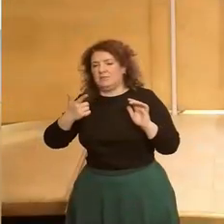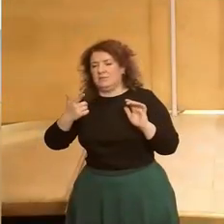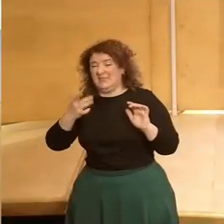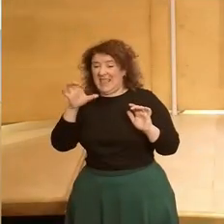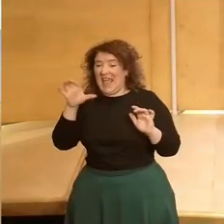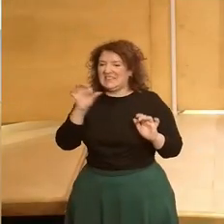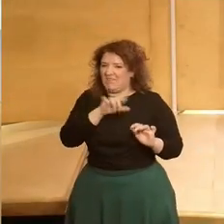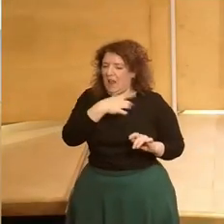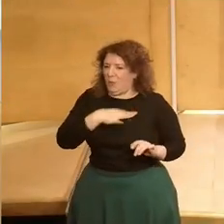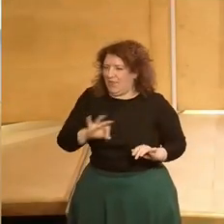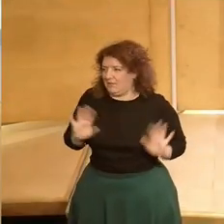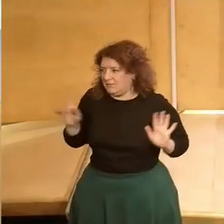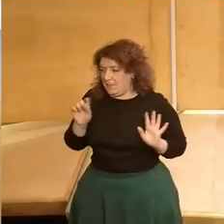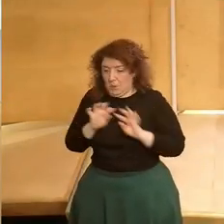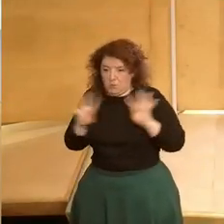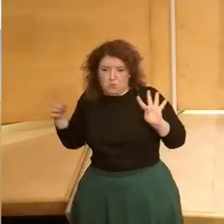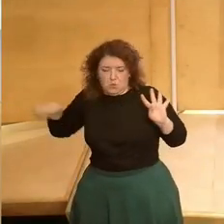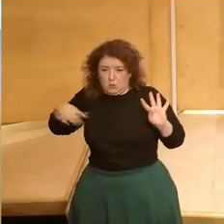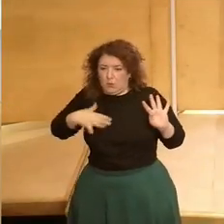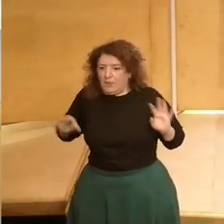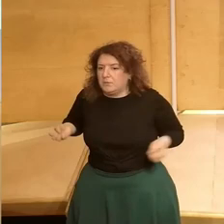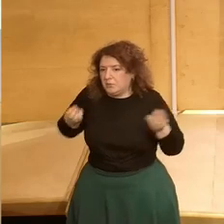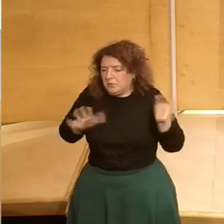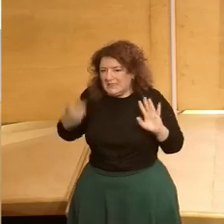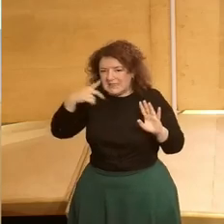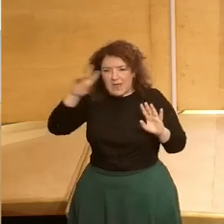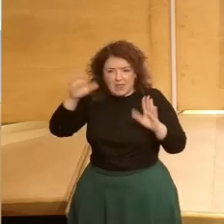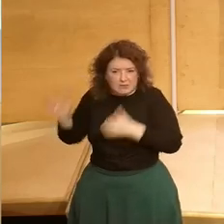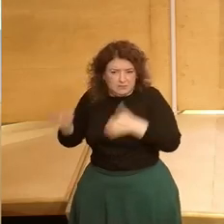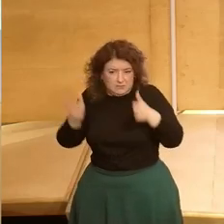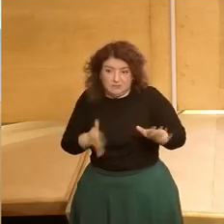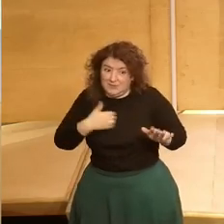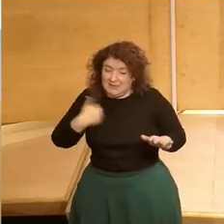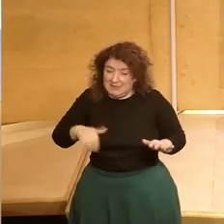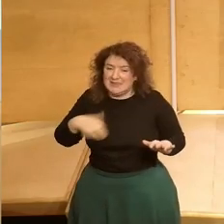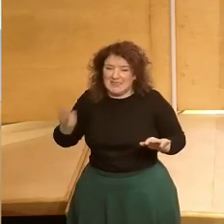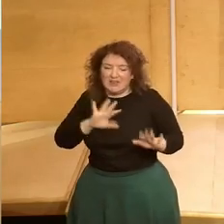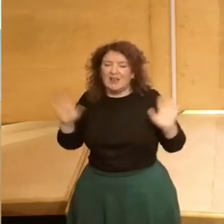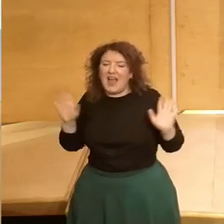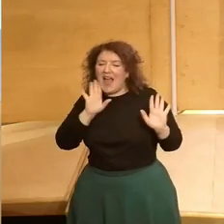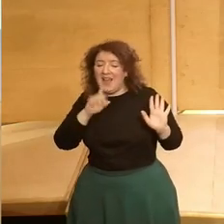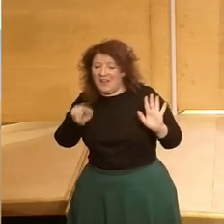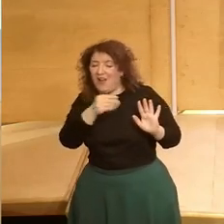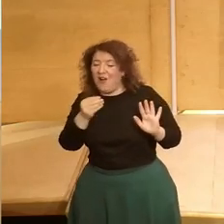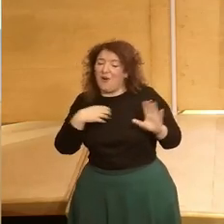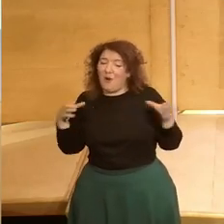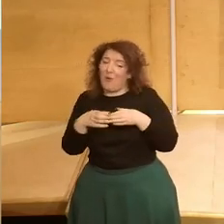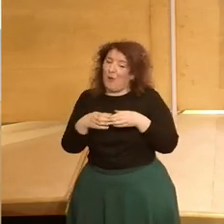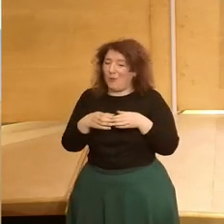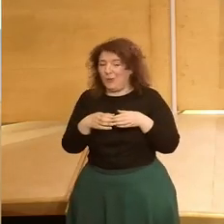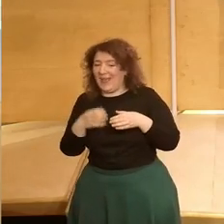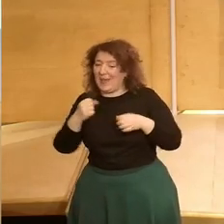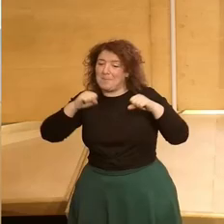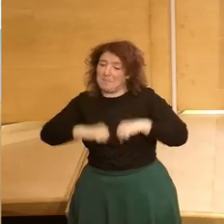Estefanía tiene más o vosotros mismos podéis contar más vuestra experiencia porque yo soy de ese grupo que ha dicho aquí el joven que es de